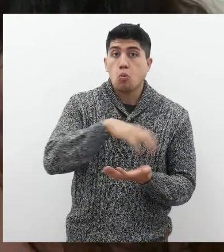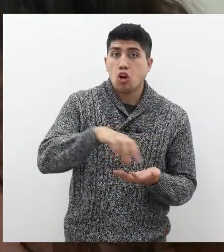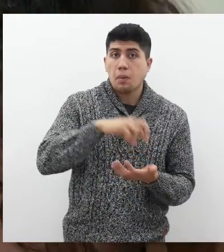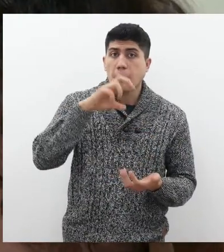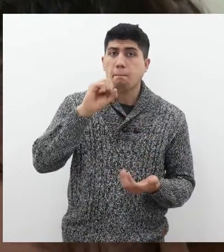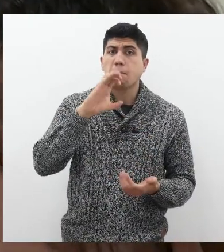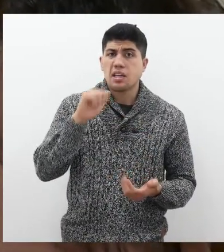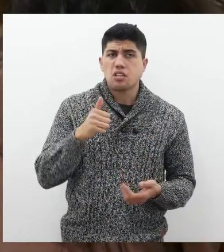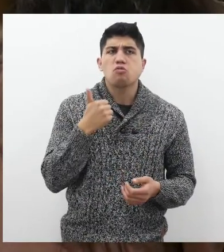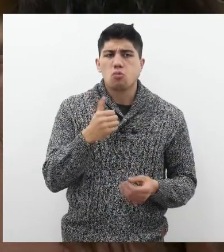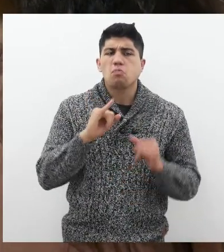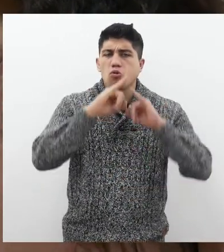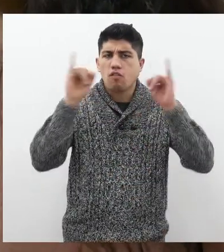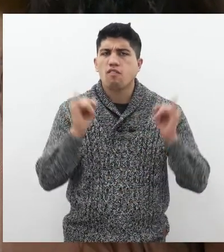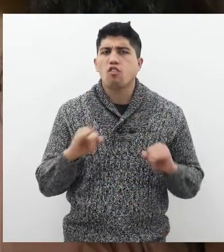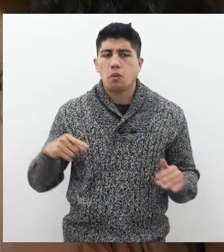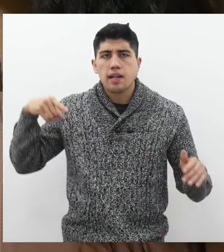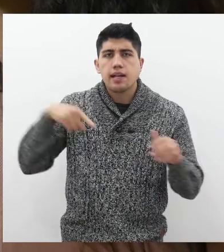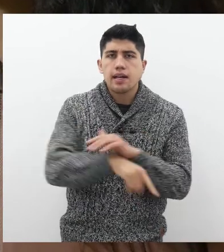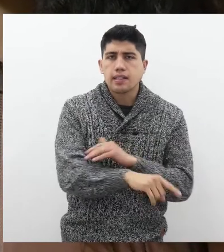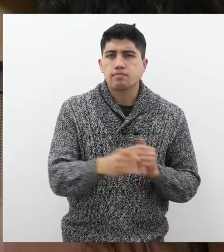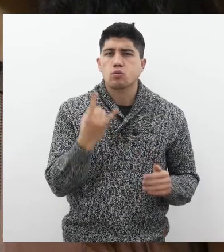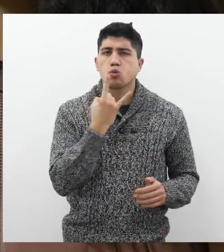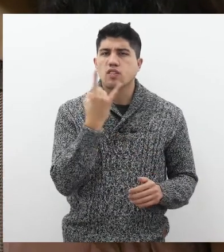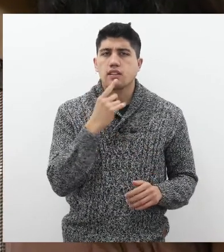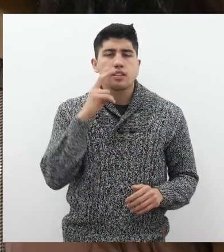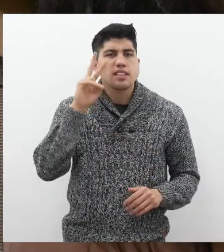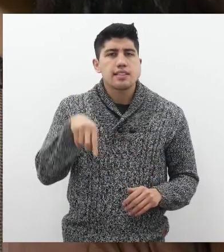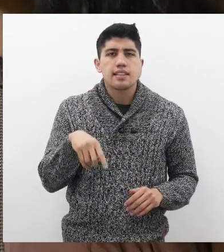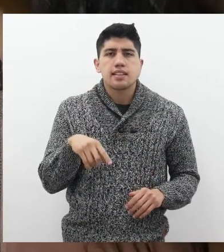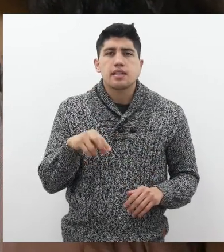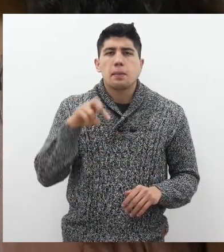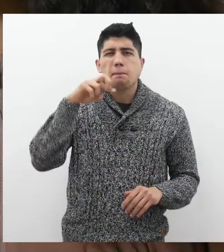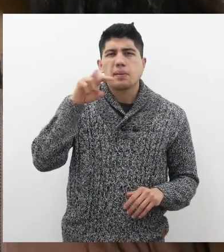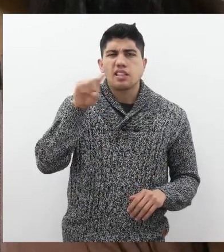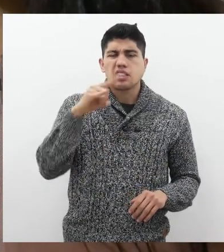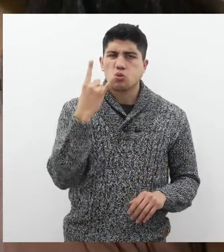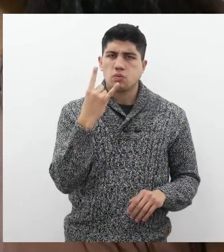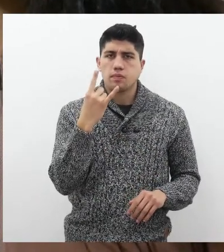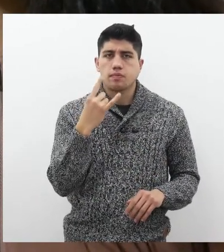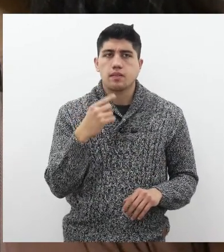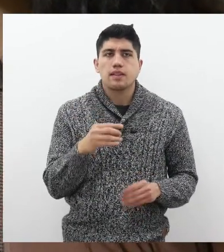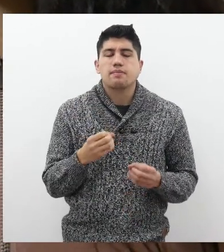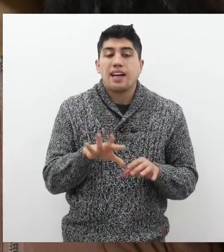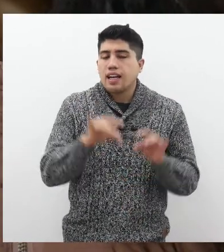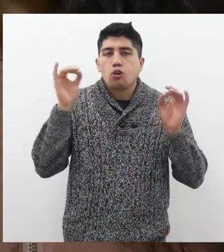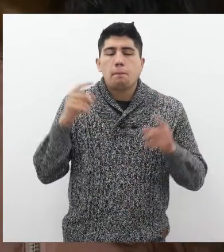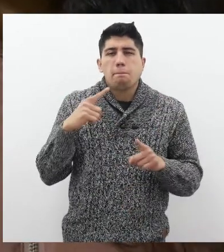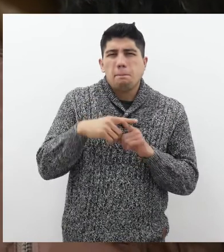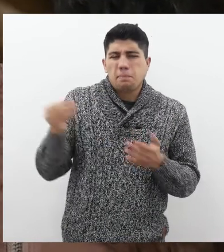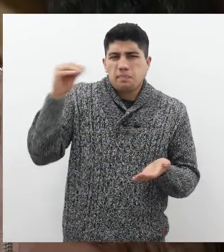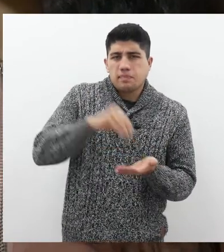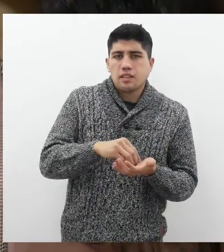recomendaría el programa PASE porque es una forma de poder ingresar a la universidad sin que tenga el límite de la